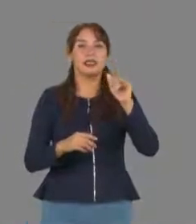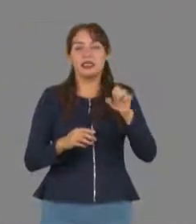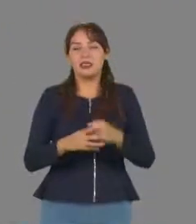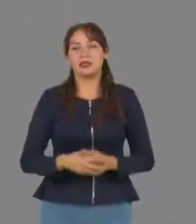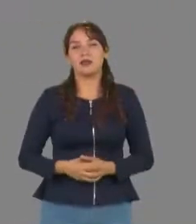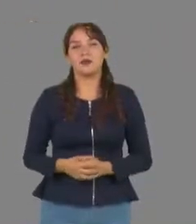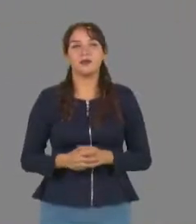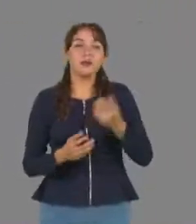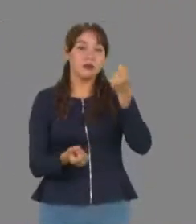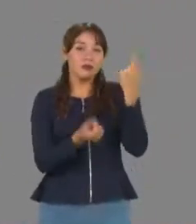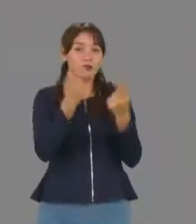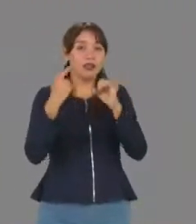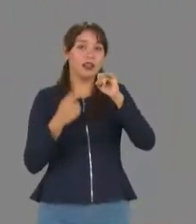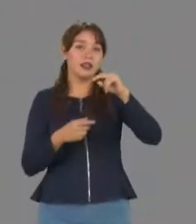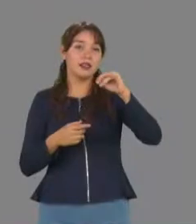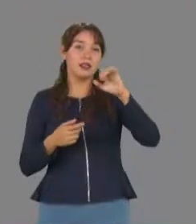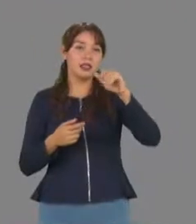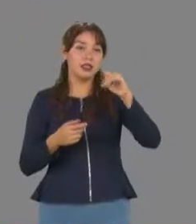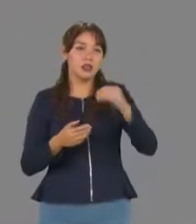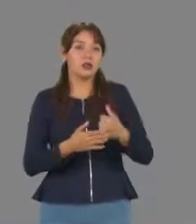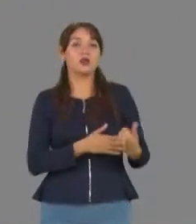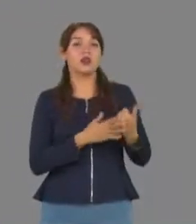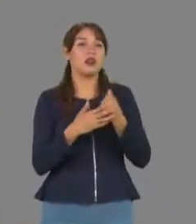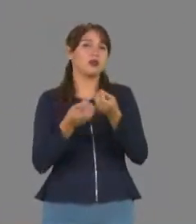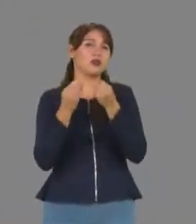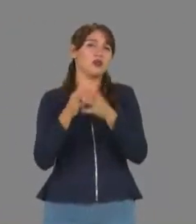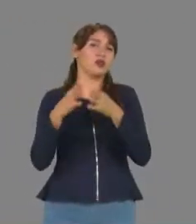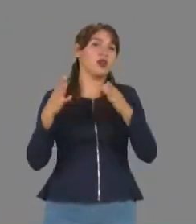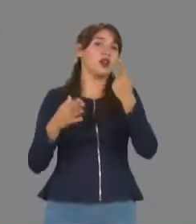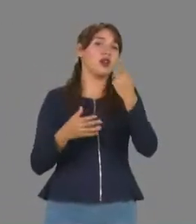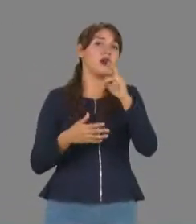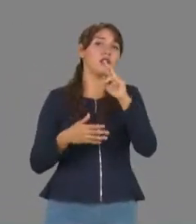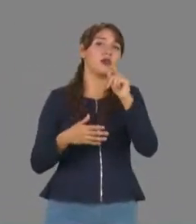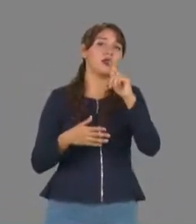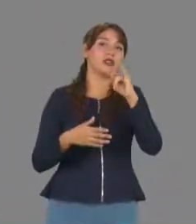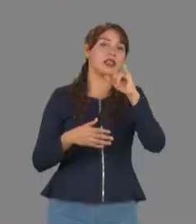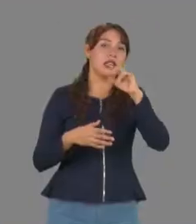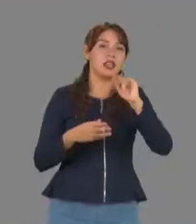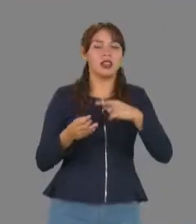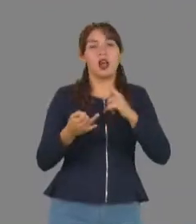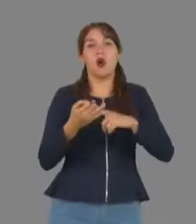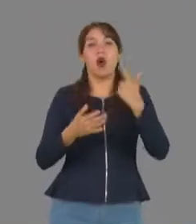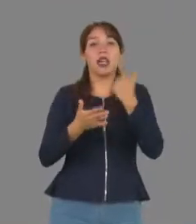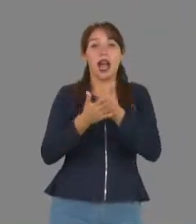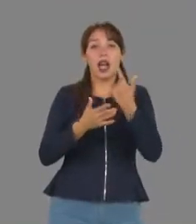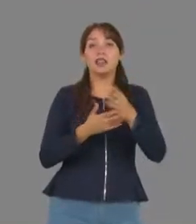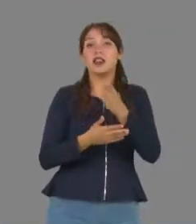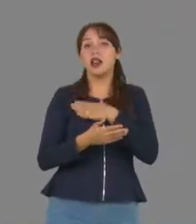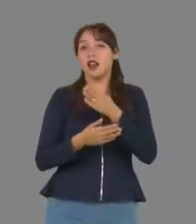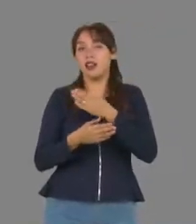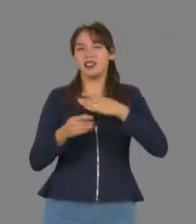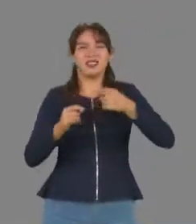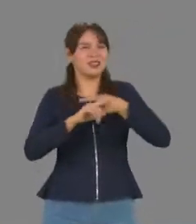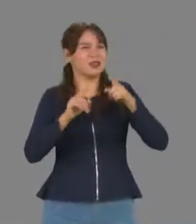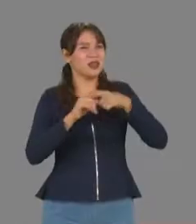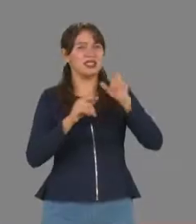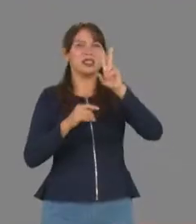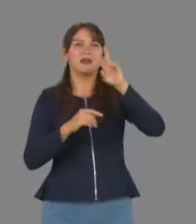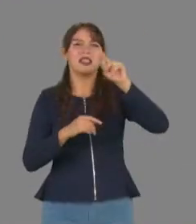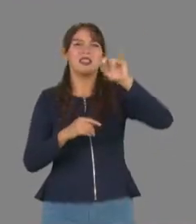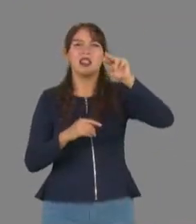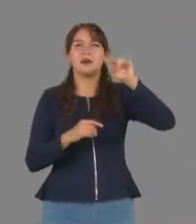Algunos insectos pueden proporcionar grandes cantidades de proteínas, de grasas benéficas y otras propiedades